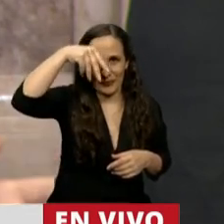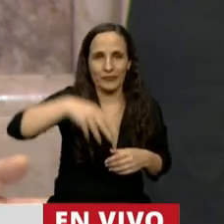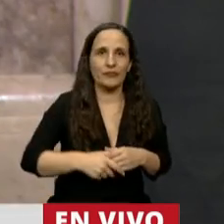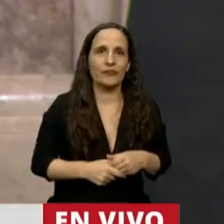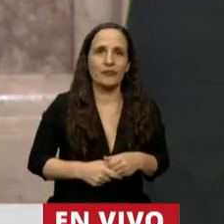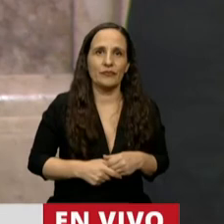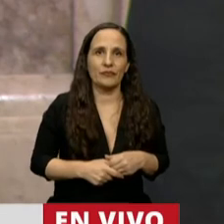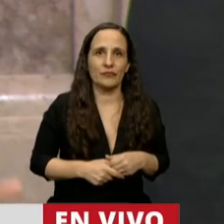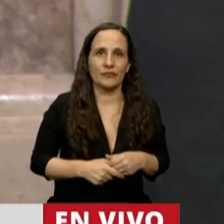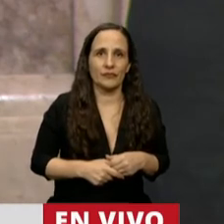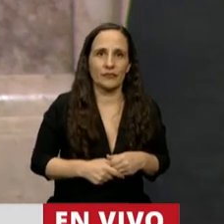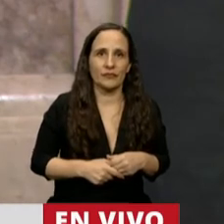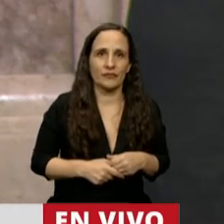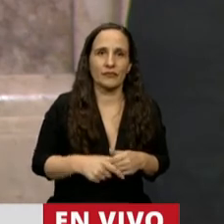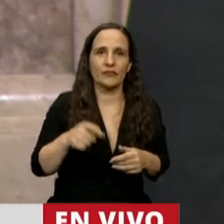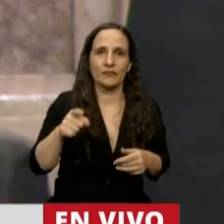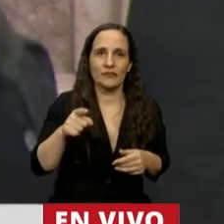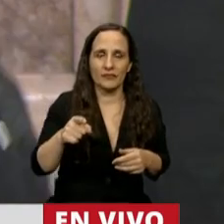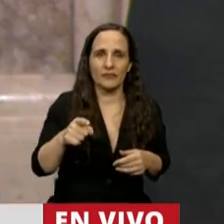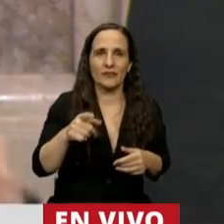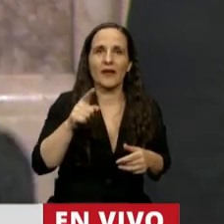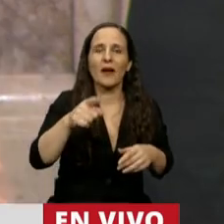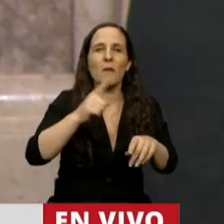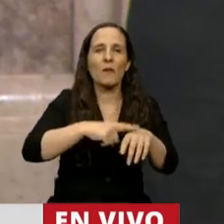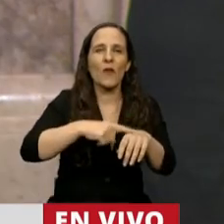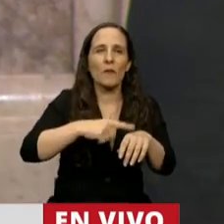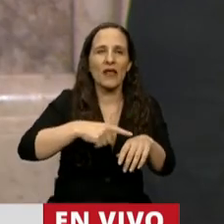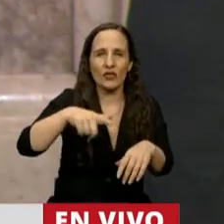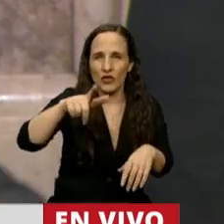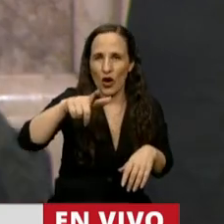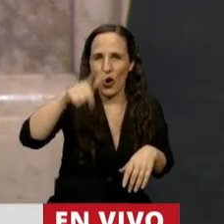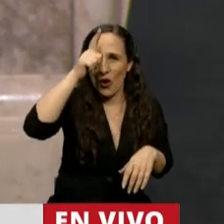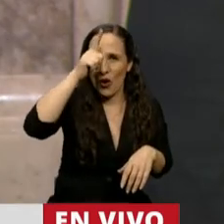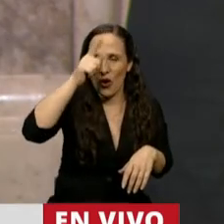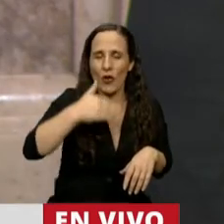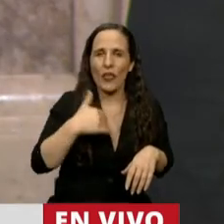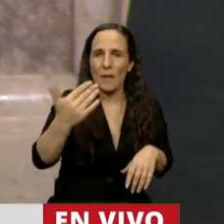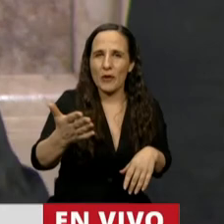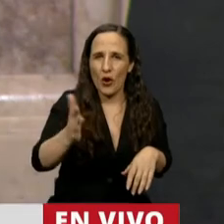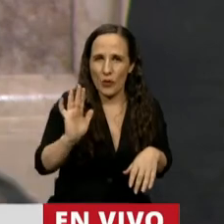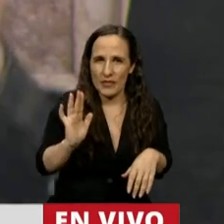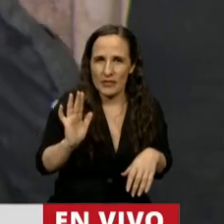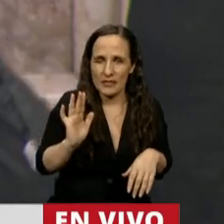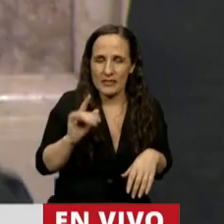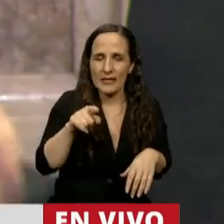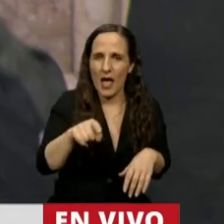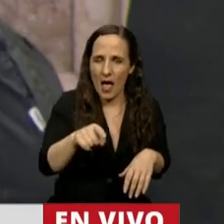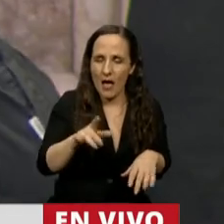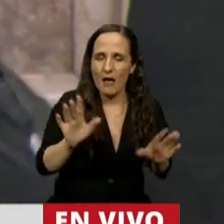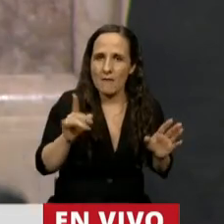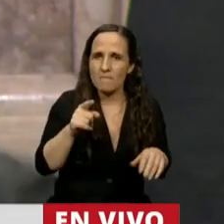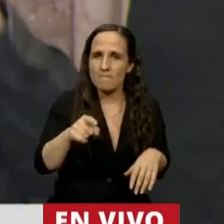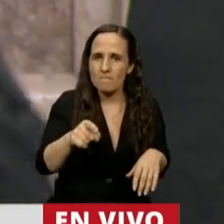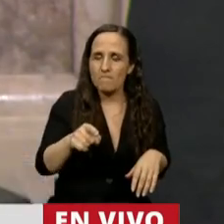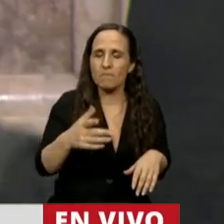el otro lado, se defienden recursos para dárselo a la bonaerense que desalojó Guernica, mientras Berni y Kicillof desalojaban